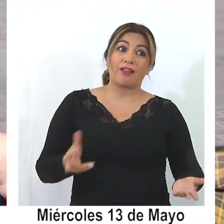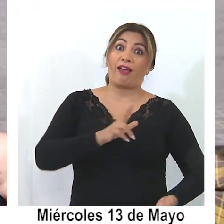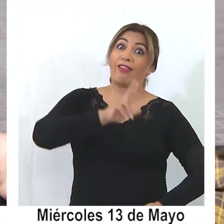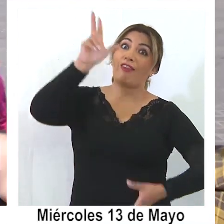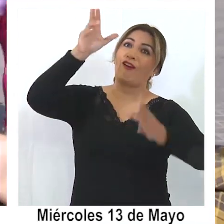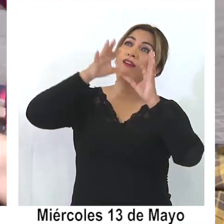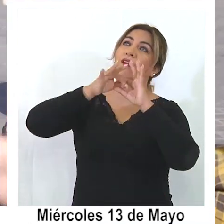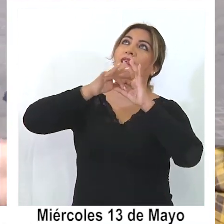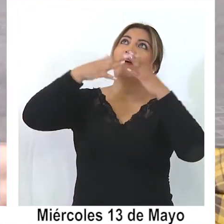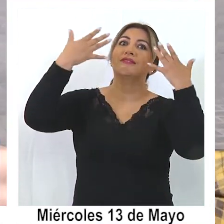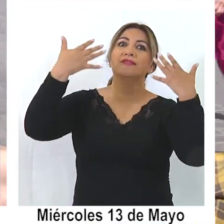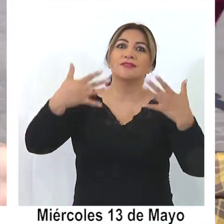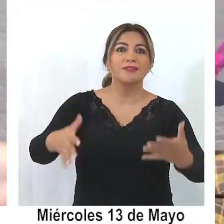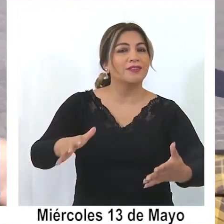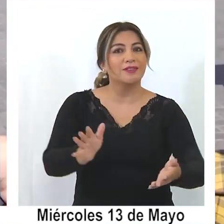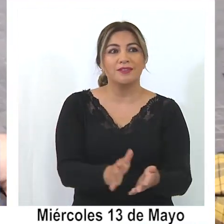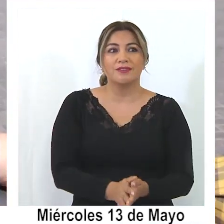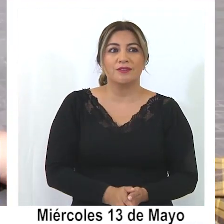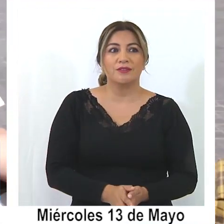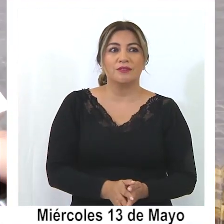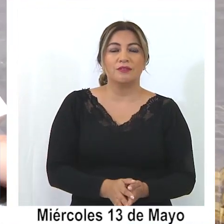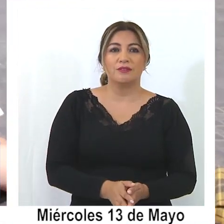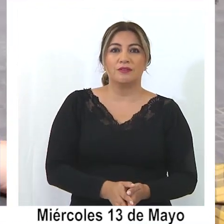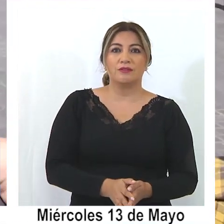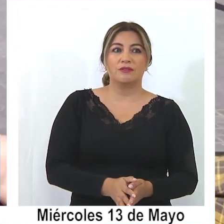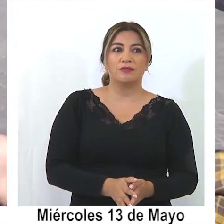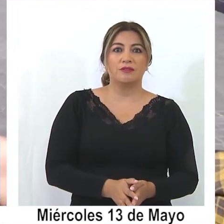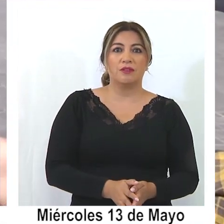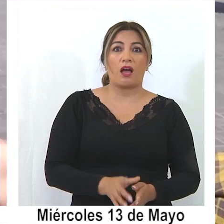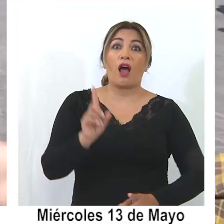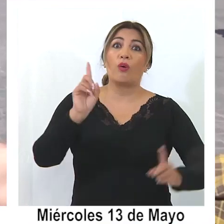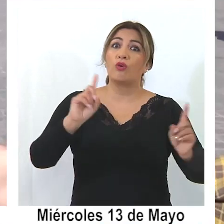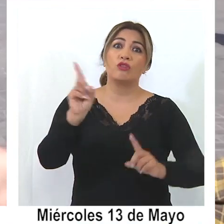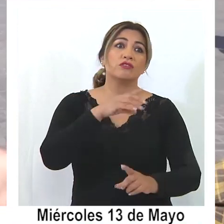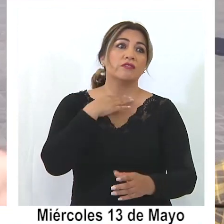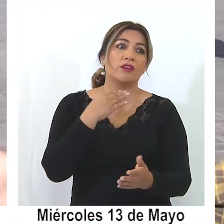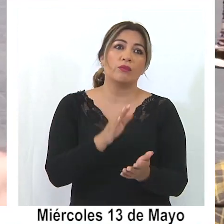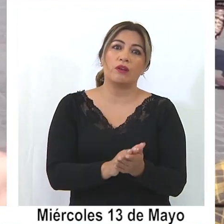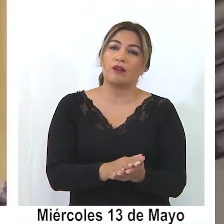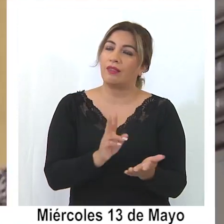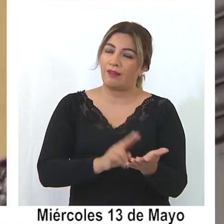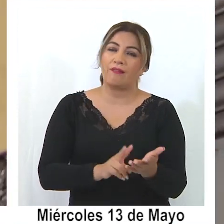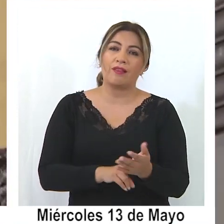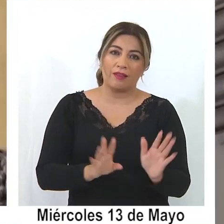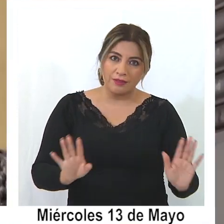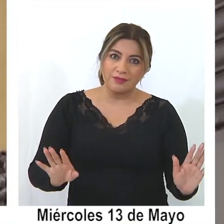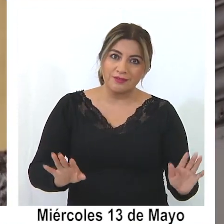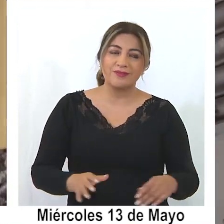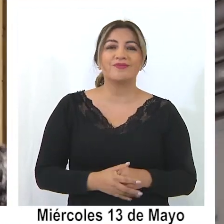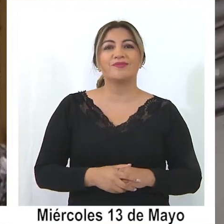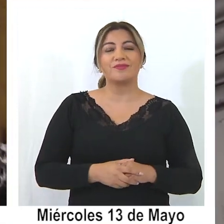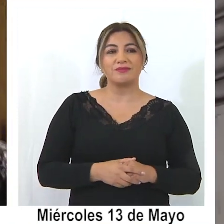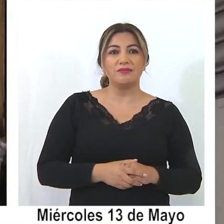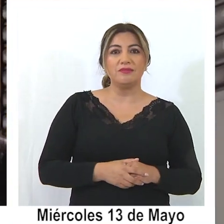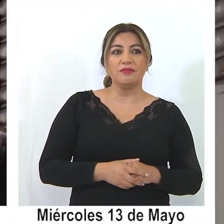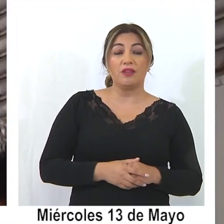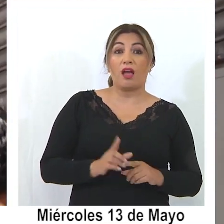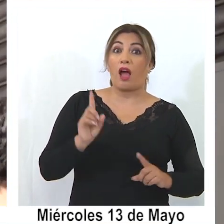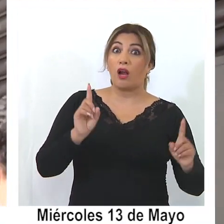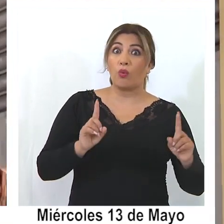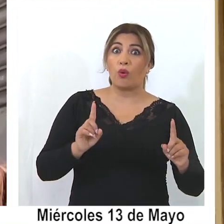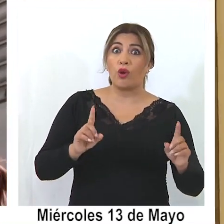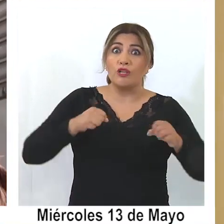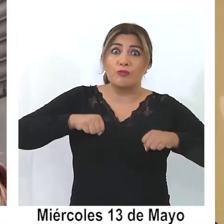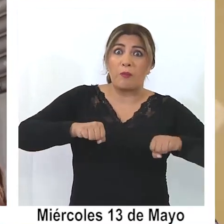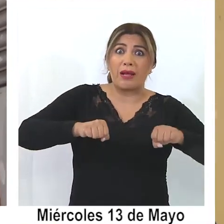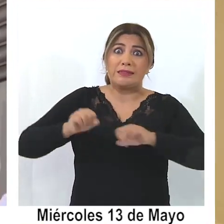a Dios, porque así hay muchos que no nos vamos a morir, de verdad. Y la segunda fue correr a